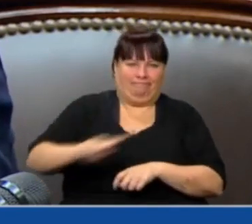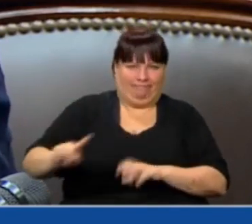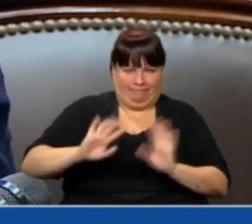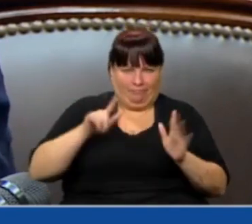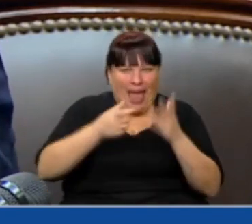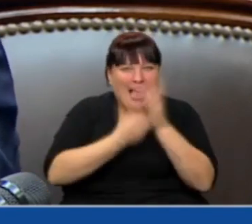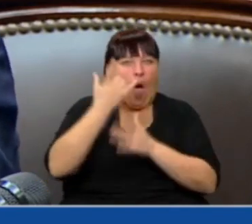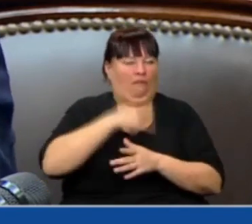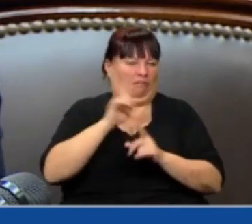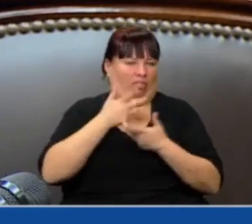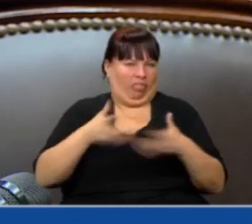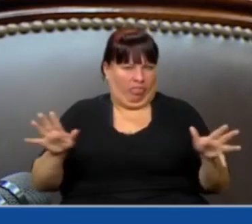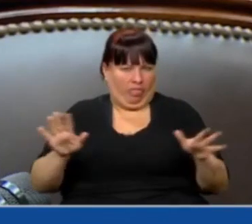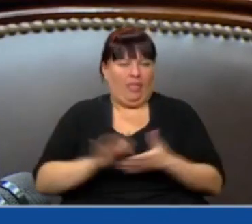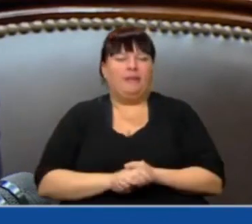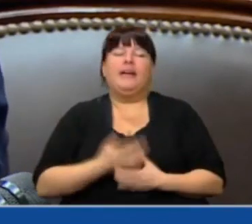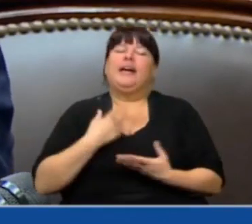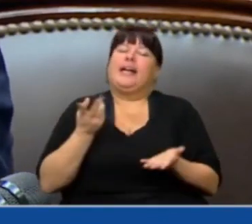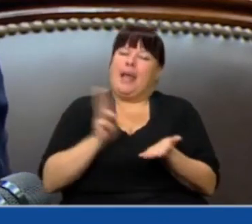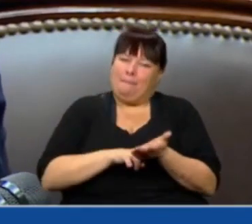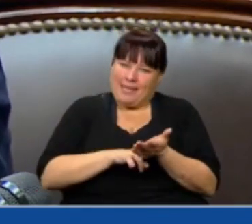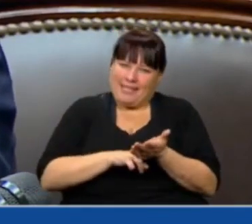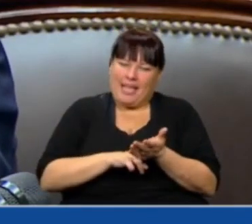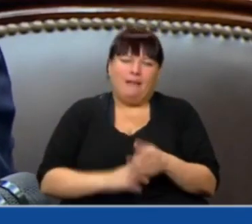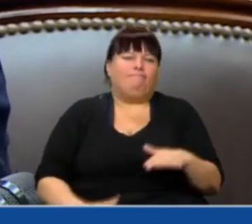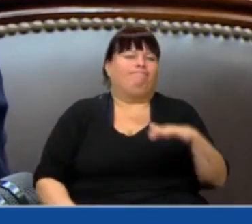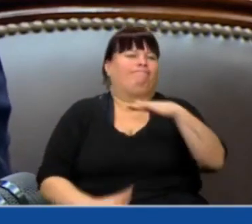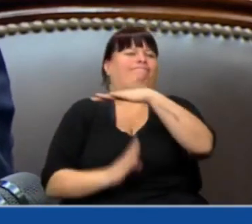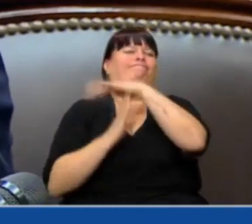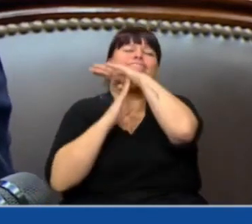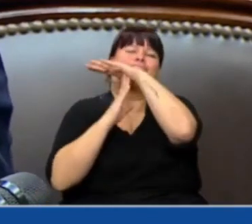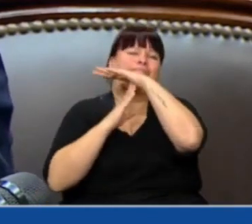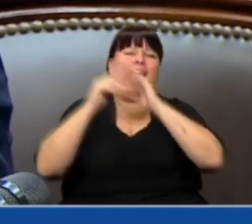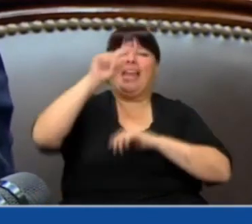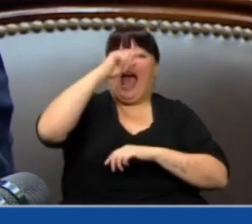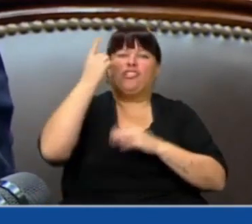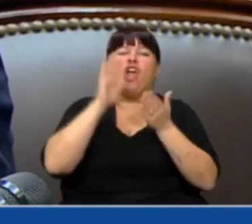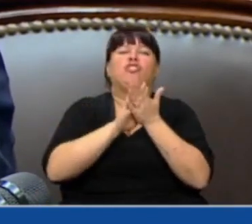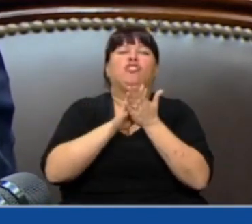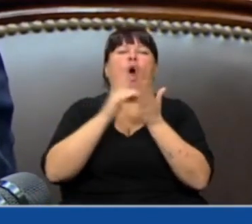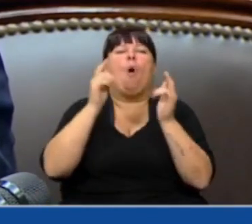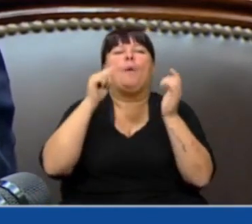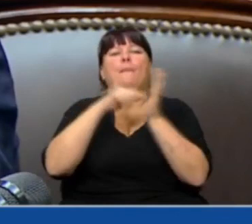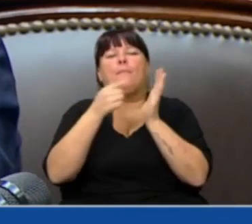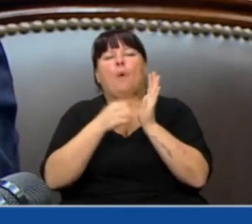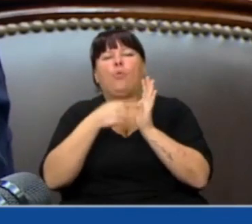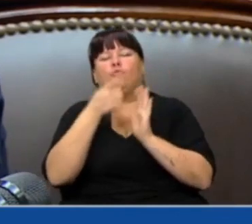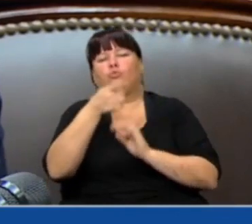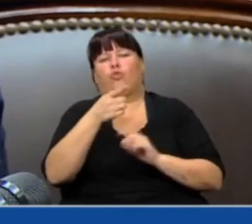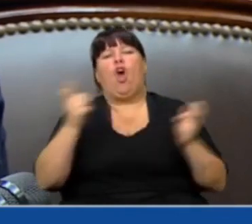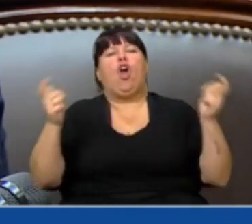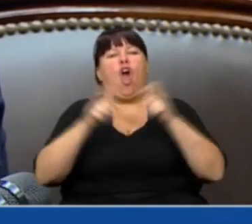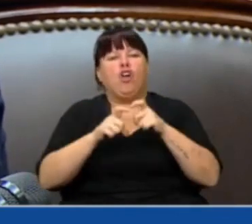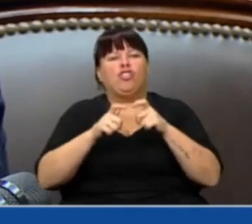creación de esta universidad. Ahora, repito, la máxima autoridad nacional en materia de calificación educativa, el